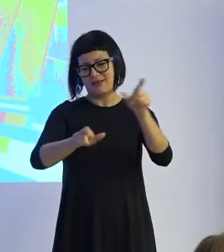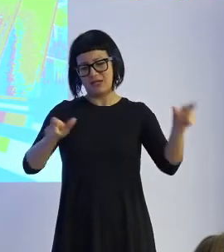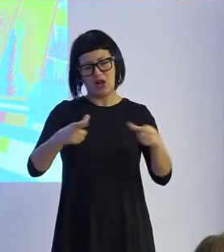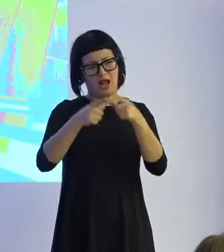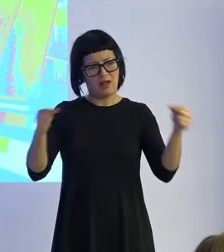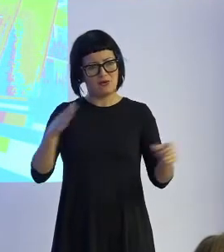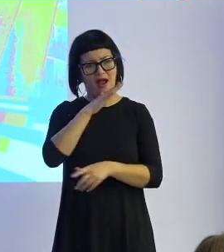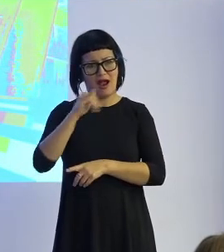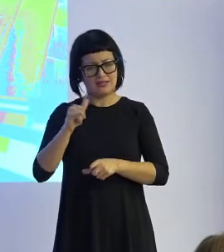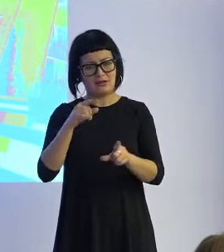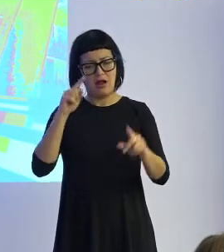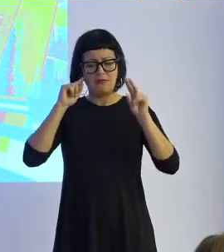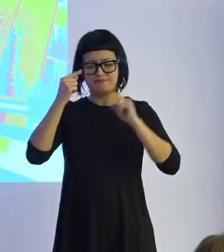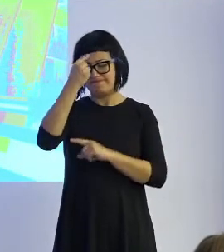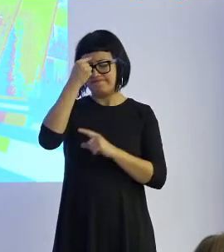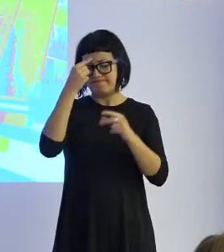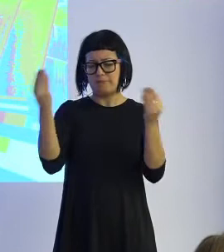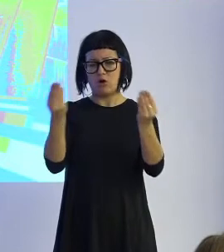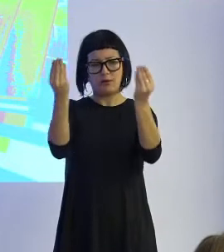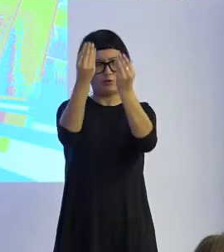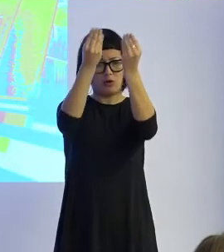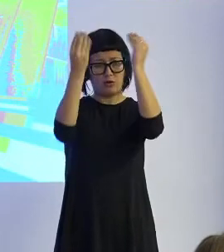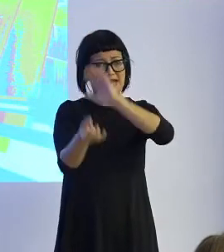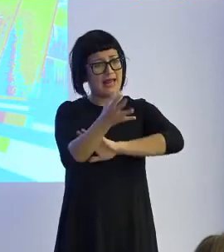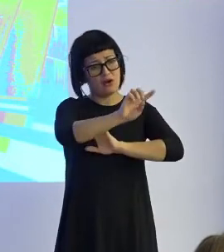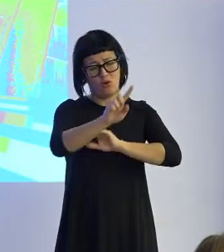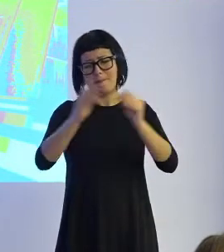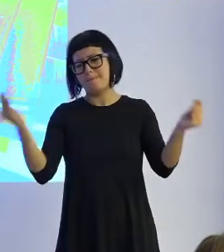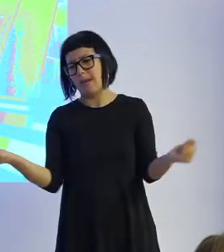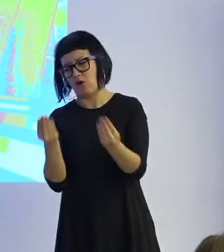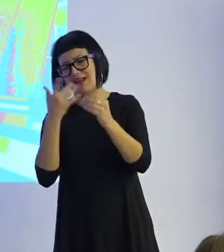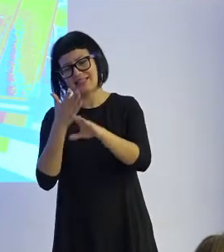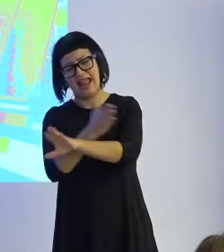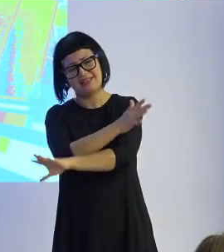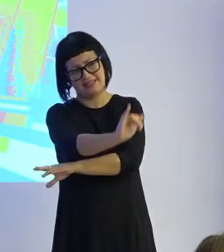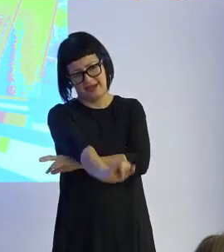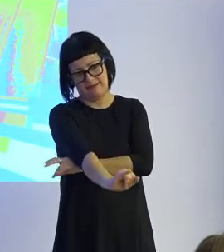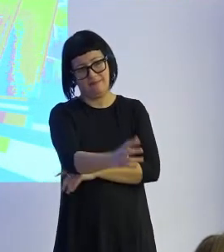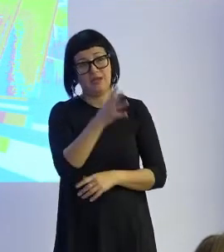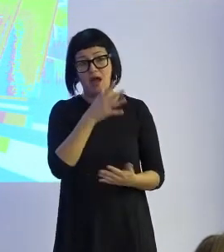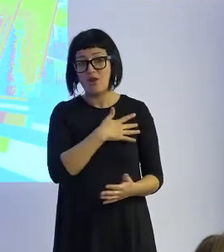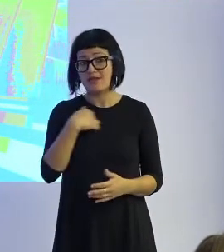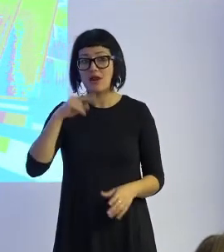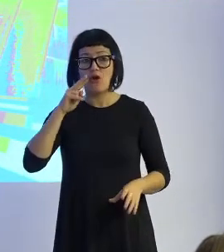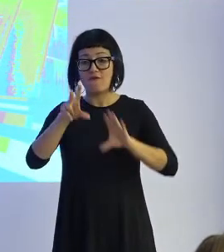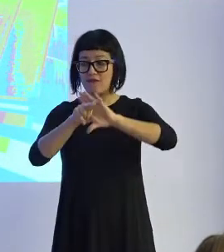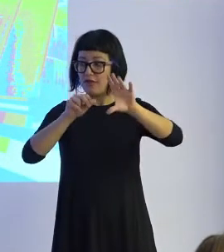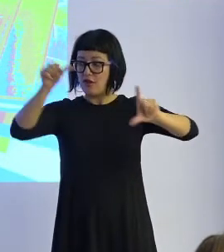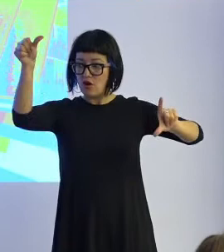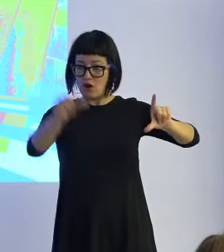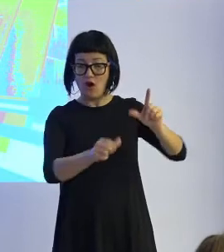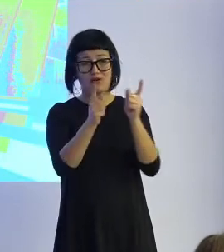bastante bueno en mejorar las cosas más que crear en mejorarlas vamos a ver ahora un pequeño vídeo